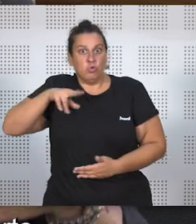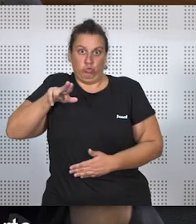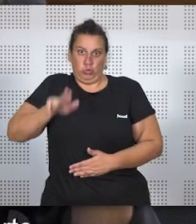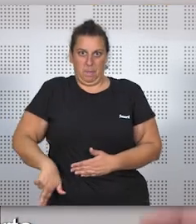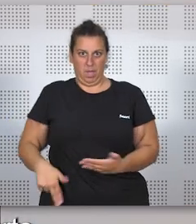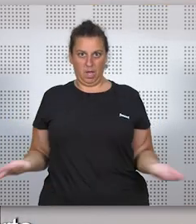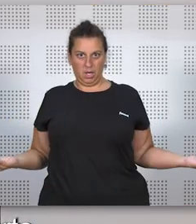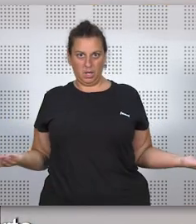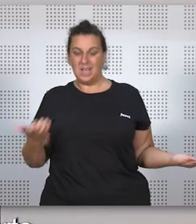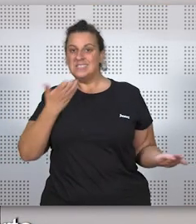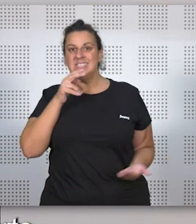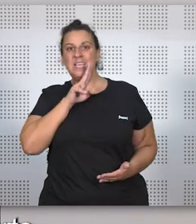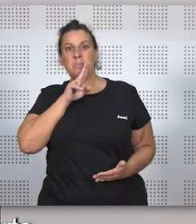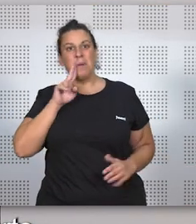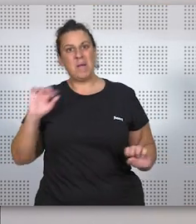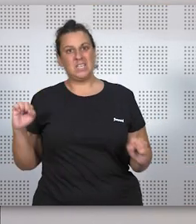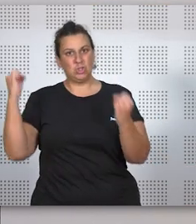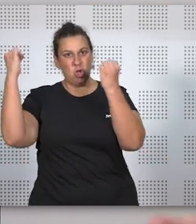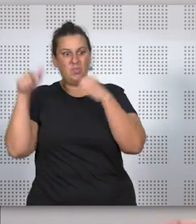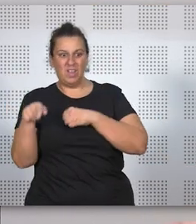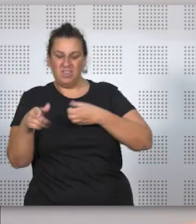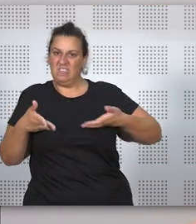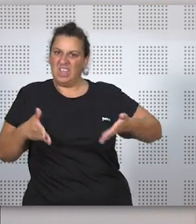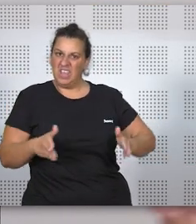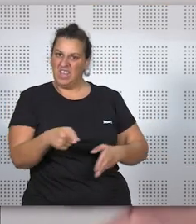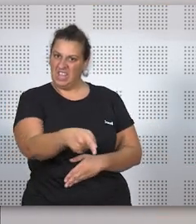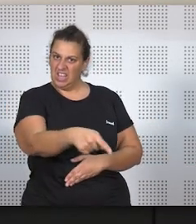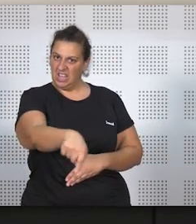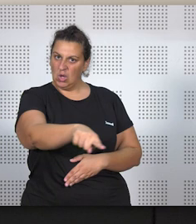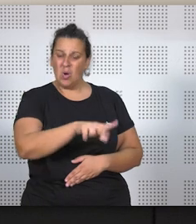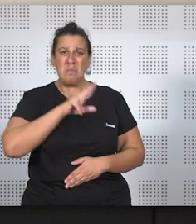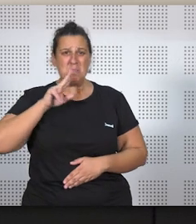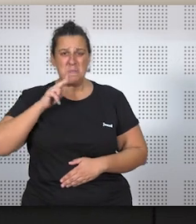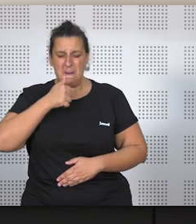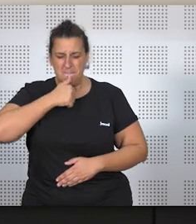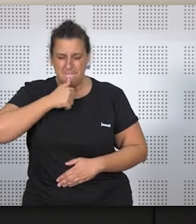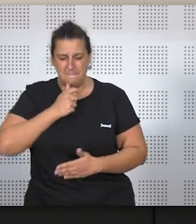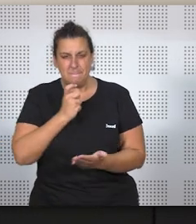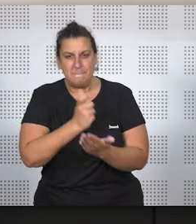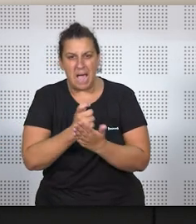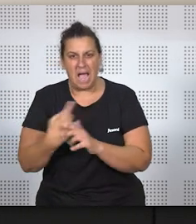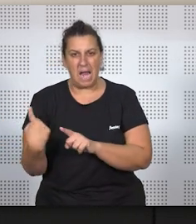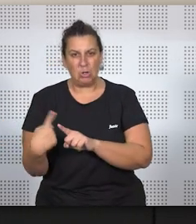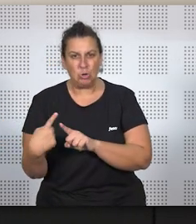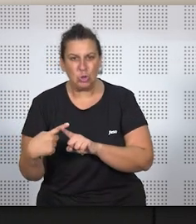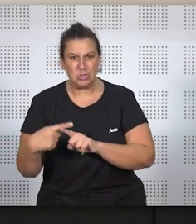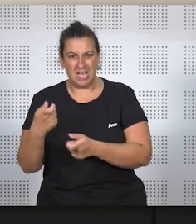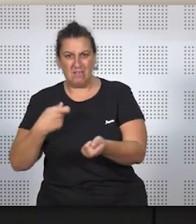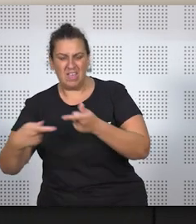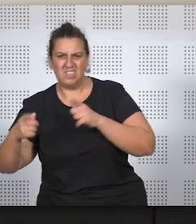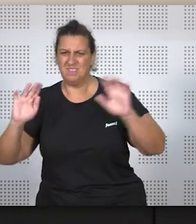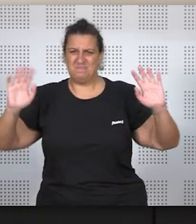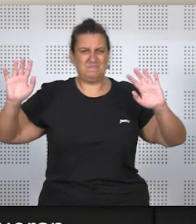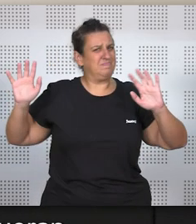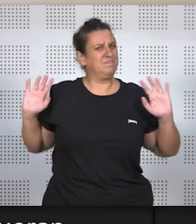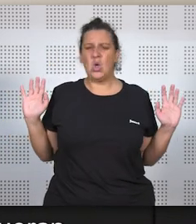heredar cuando uno de ellos sobrevive y entonces tiene que vender algo para poder pagar la parte de la